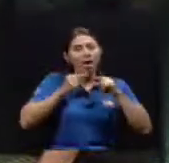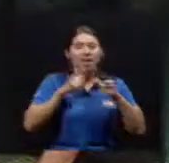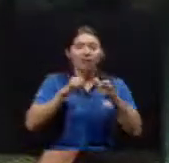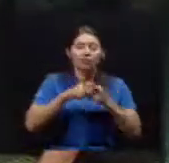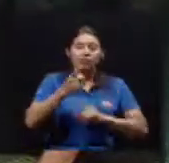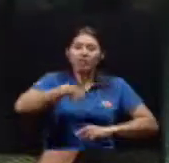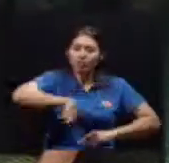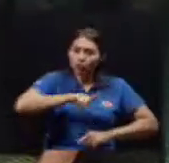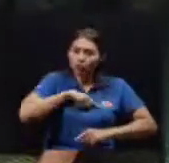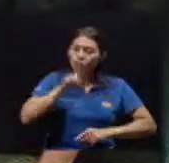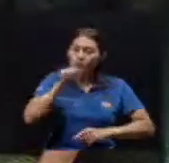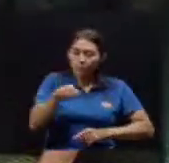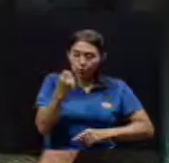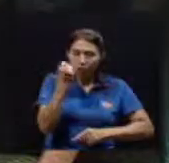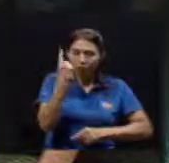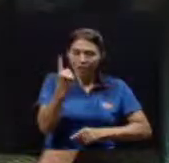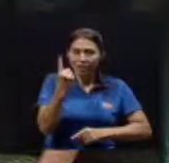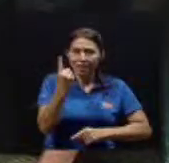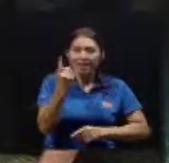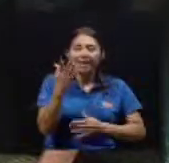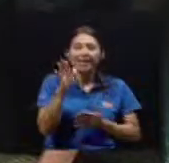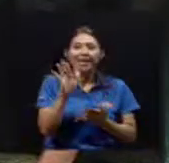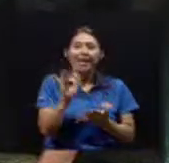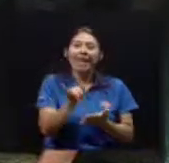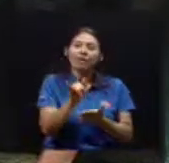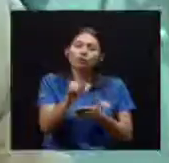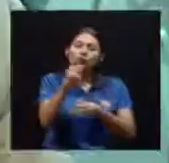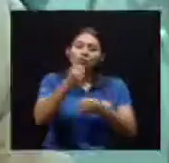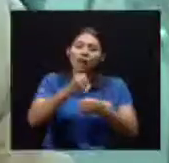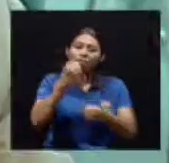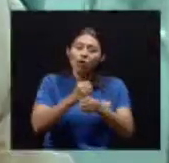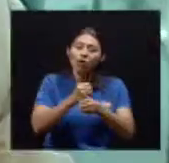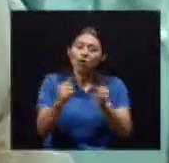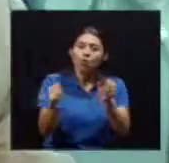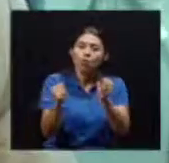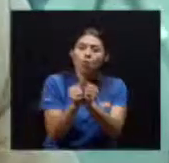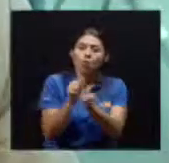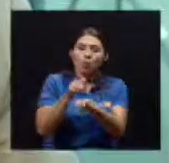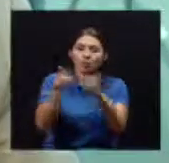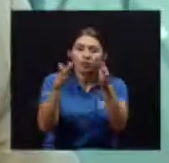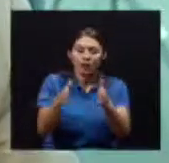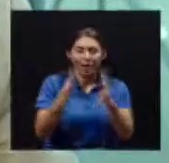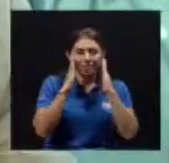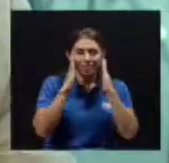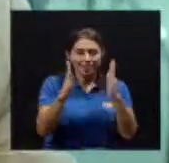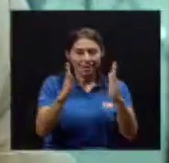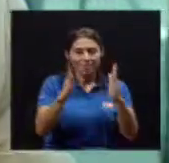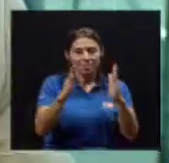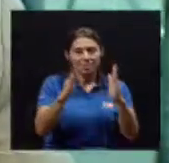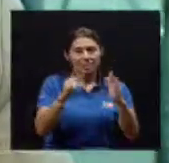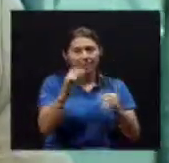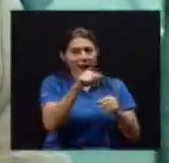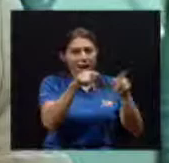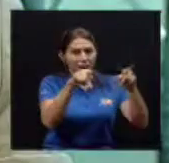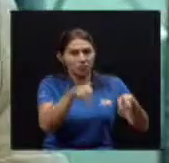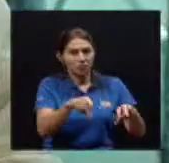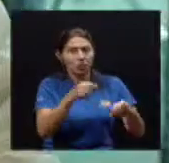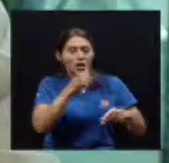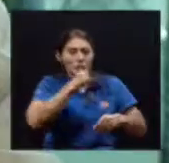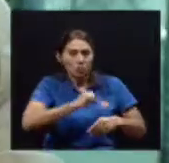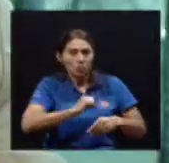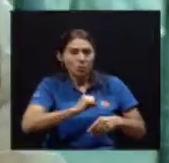Donde esa decisión No es una decisión unilateral Nosotros pues Los médicos Cuando van a hacer